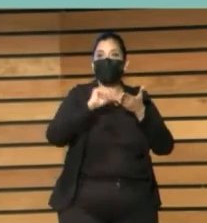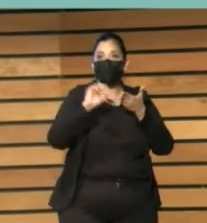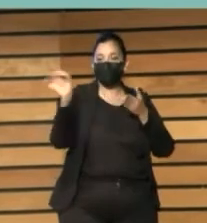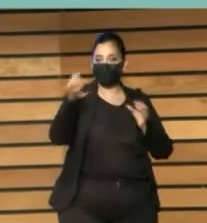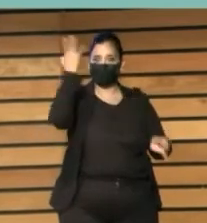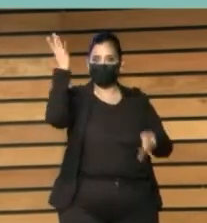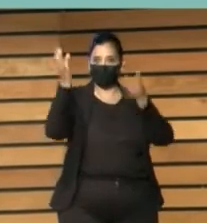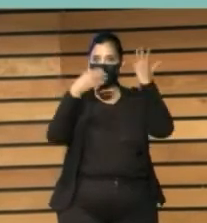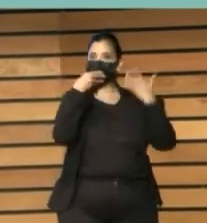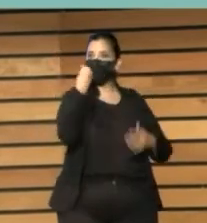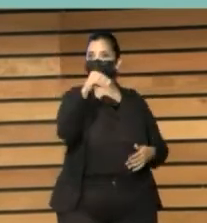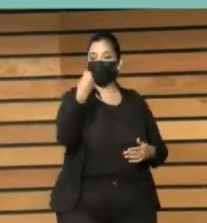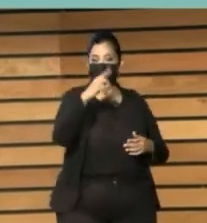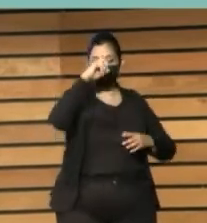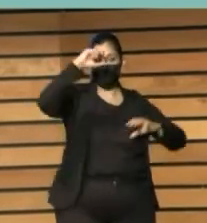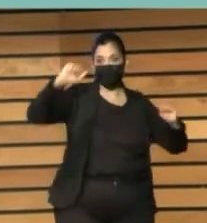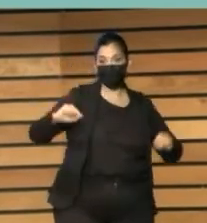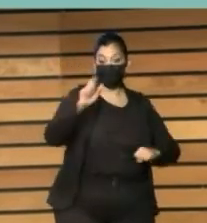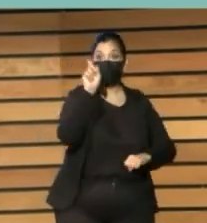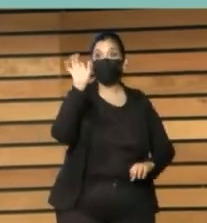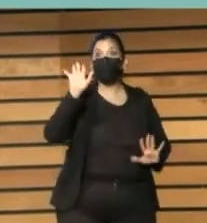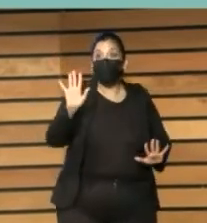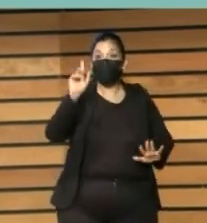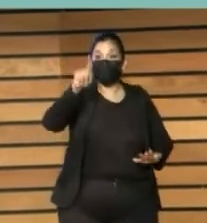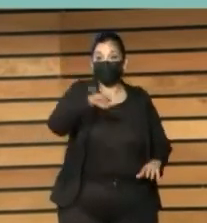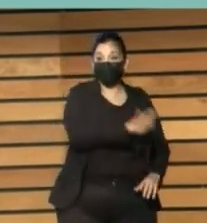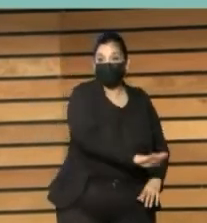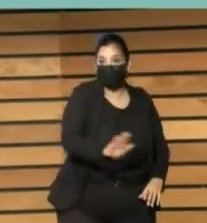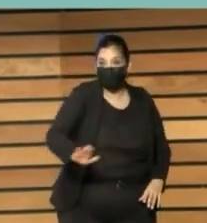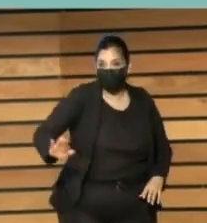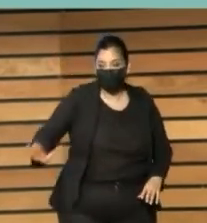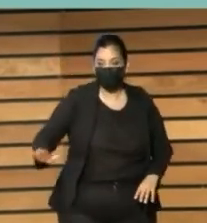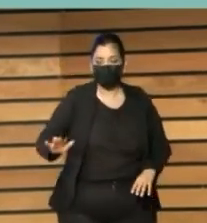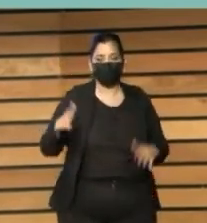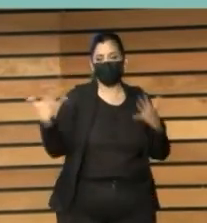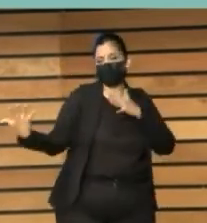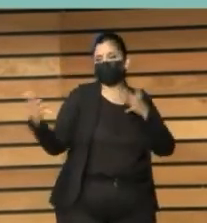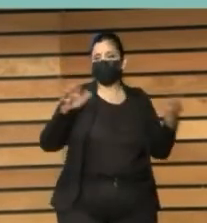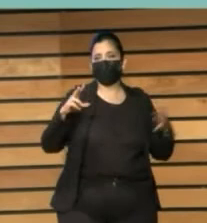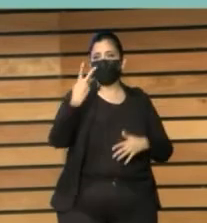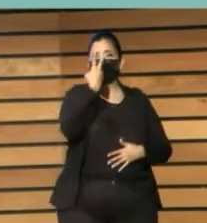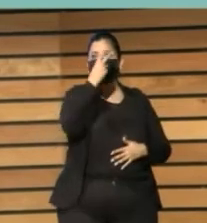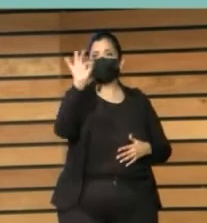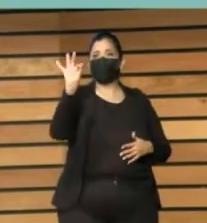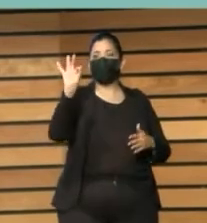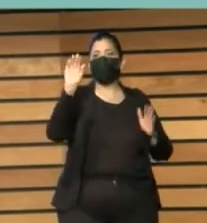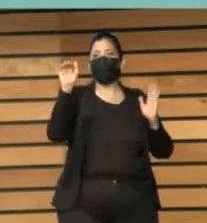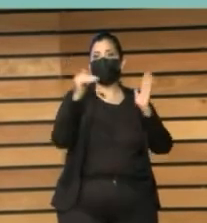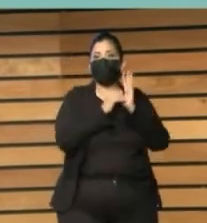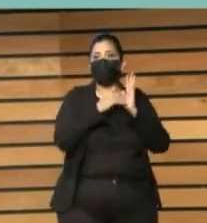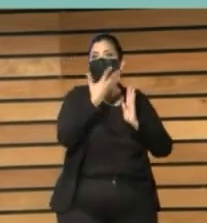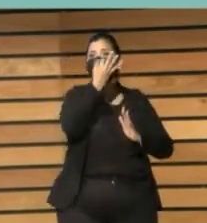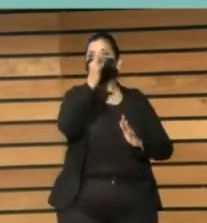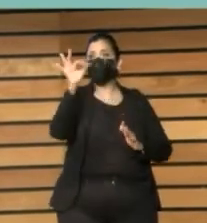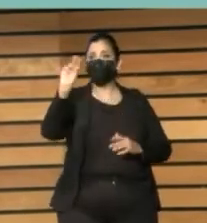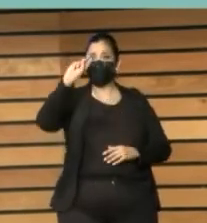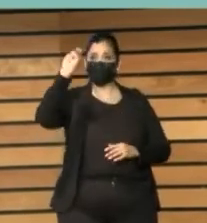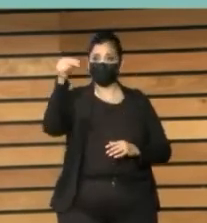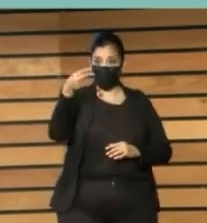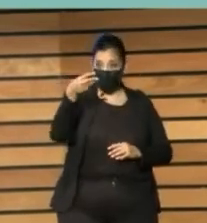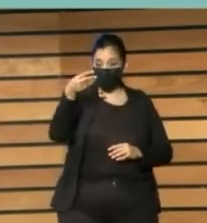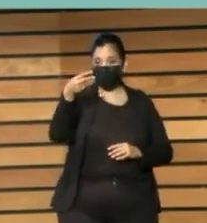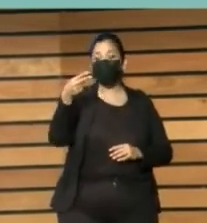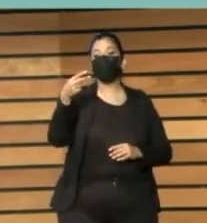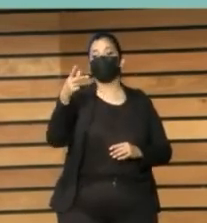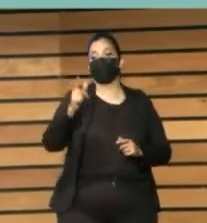jóvenes, con adultos y con infancia. Ha sido unos 20.500 euros que hemos